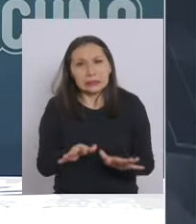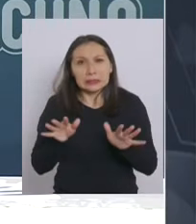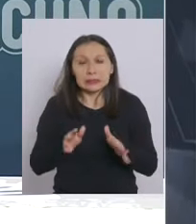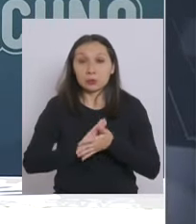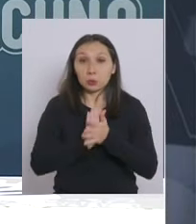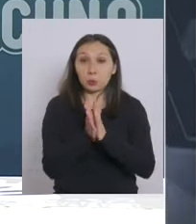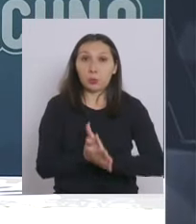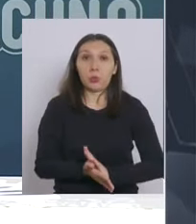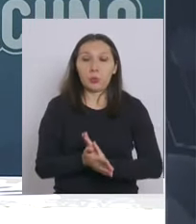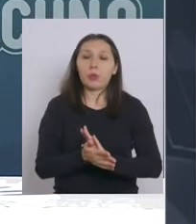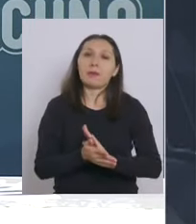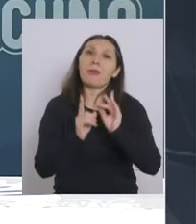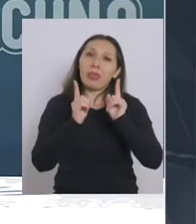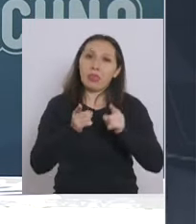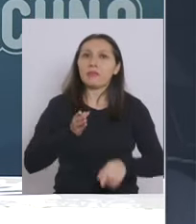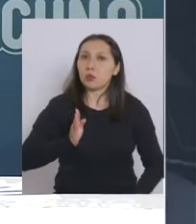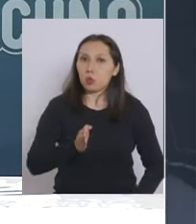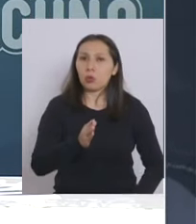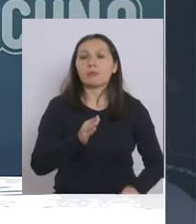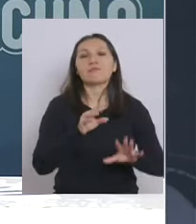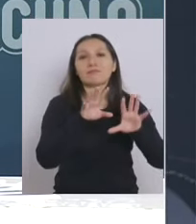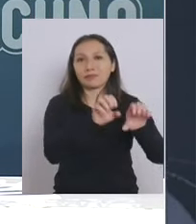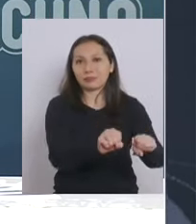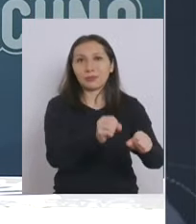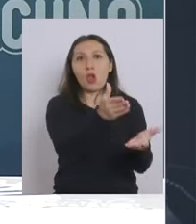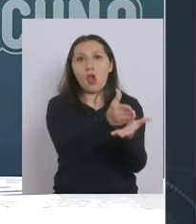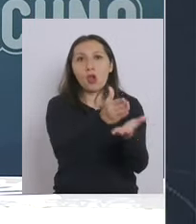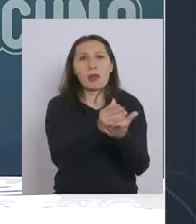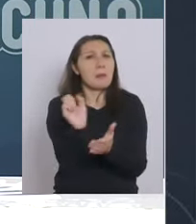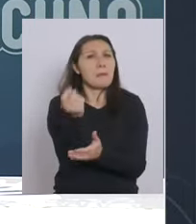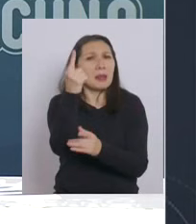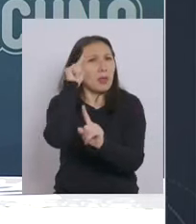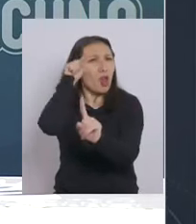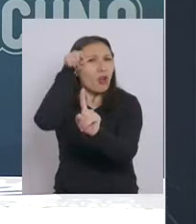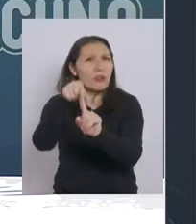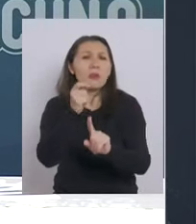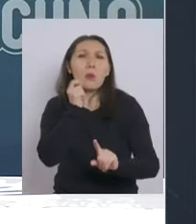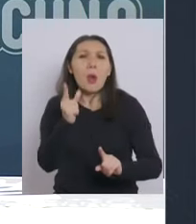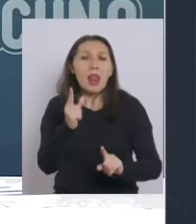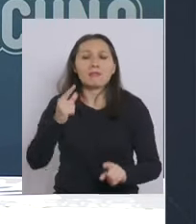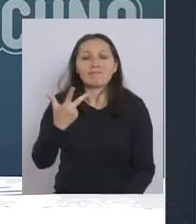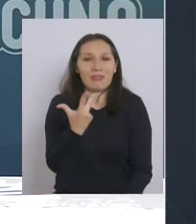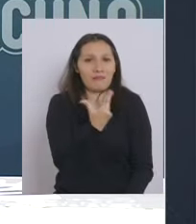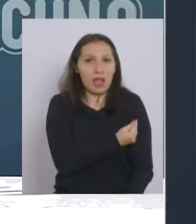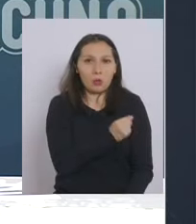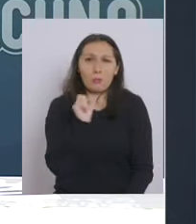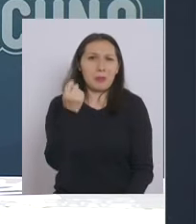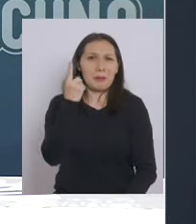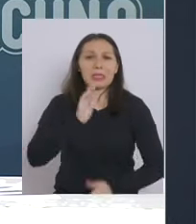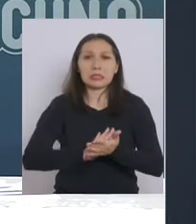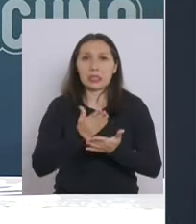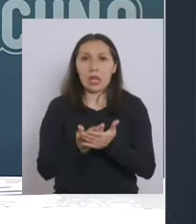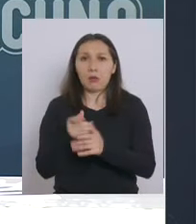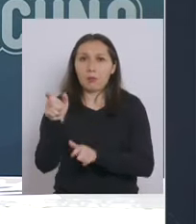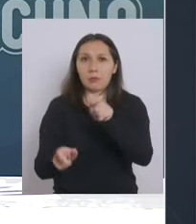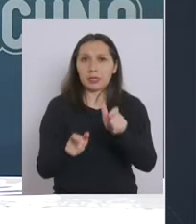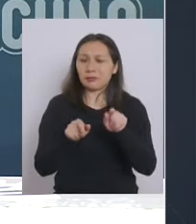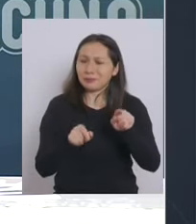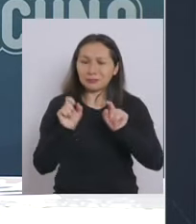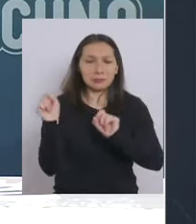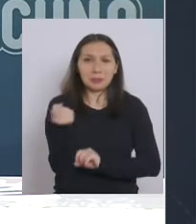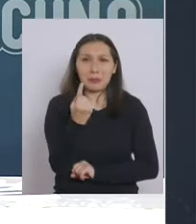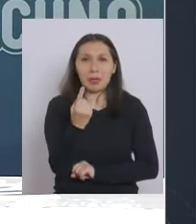posible vamos a tener que seguir ocupando esos colegios porque la prioridad también es la vacunación y la salud de las personas